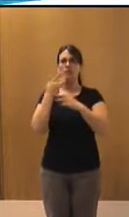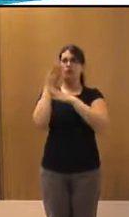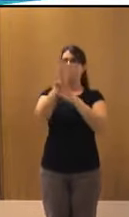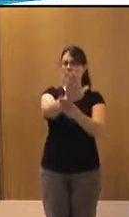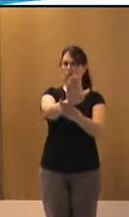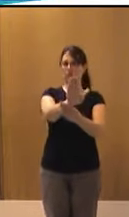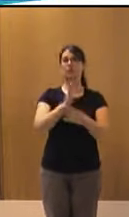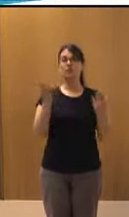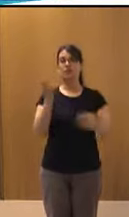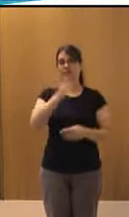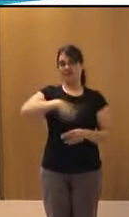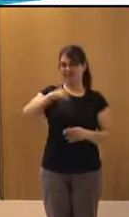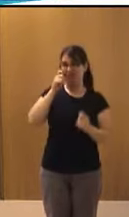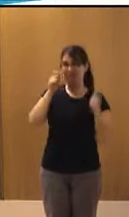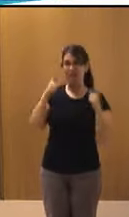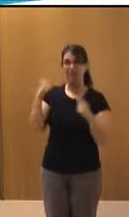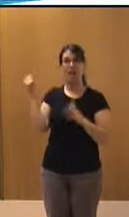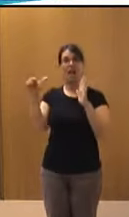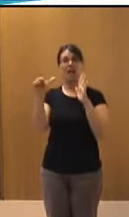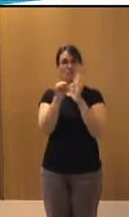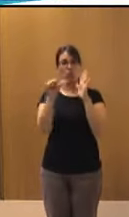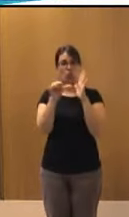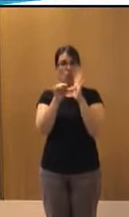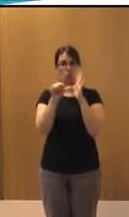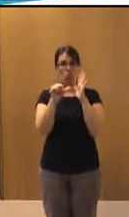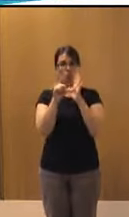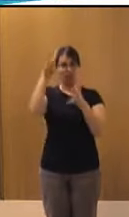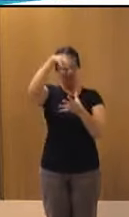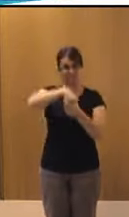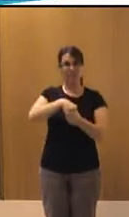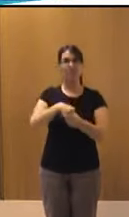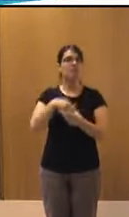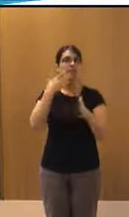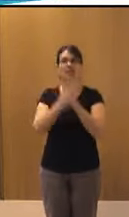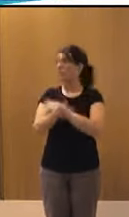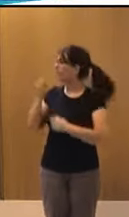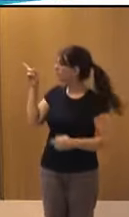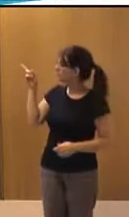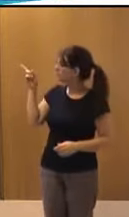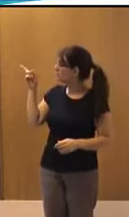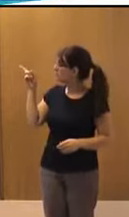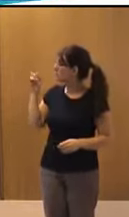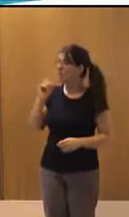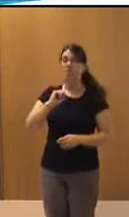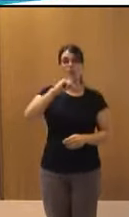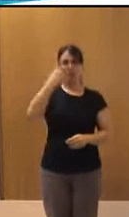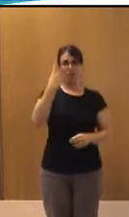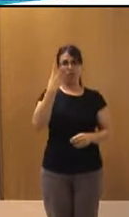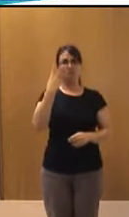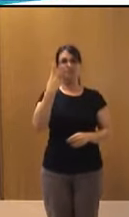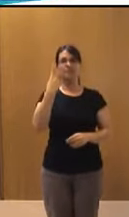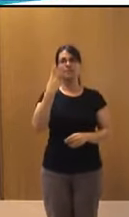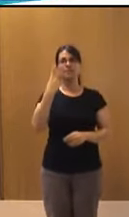para que veáis cómo es un artículo dentro de cada bloque, pues este sería el primer artículo del primer bloque.